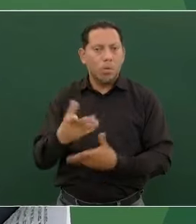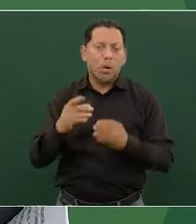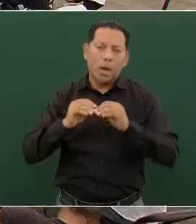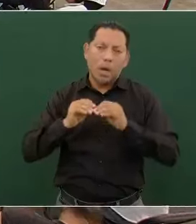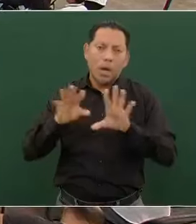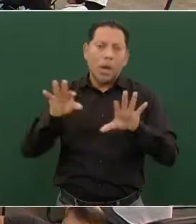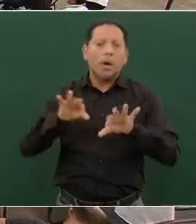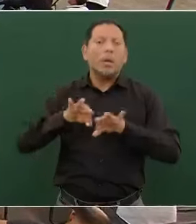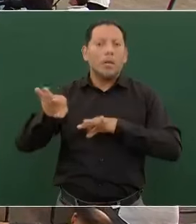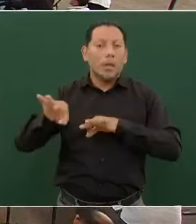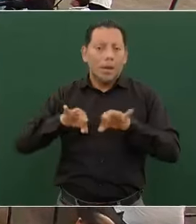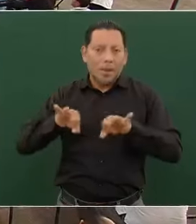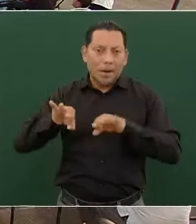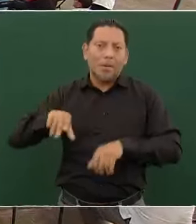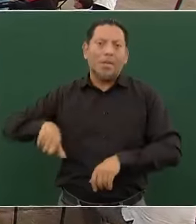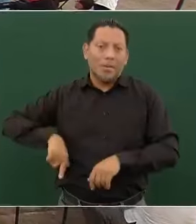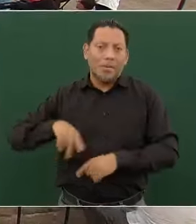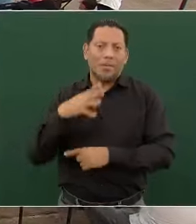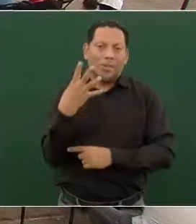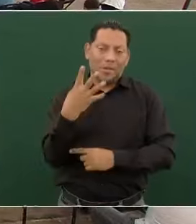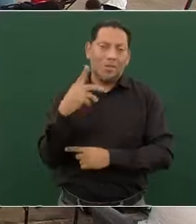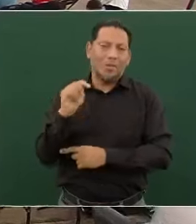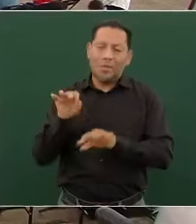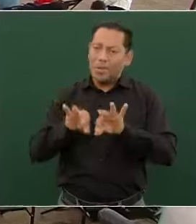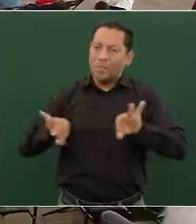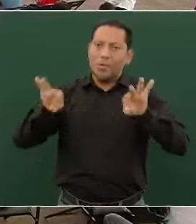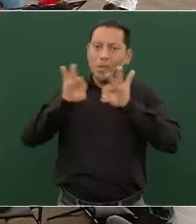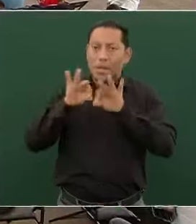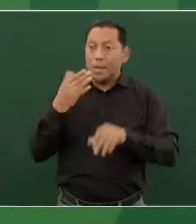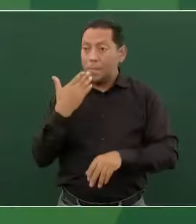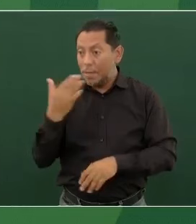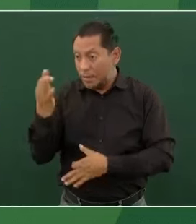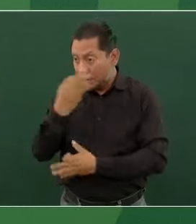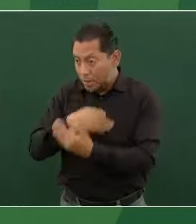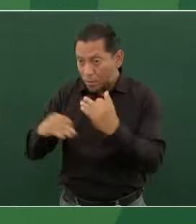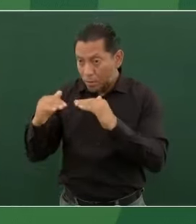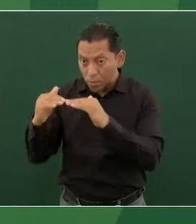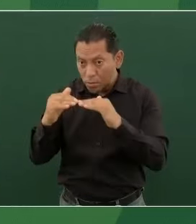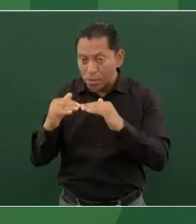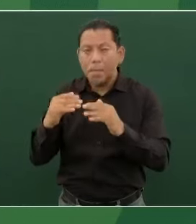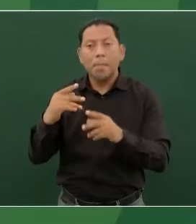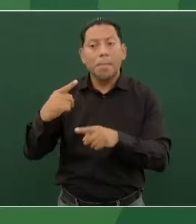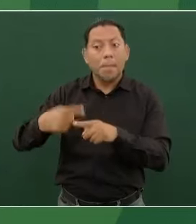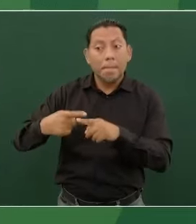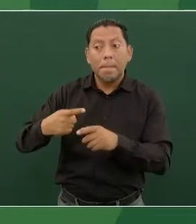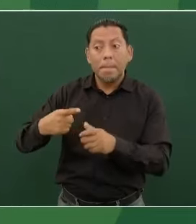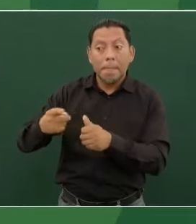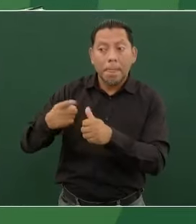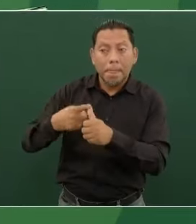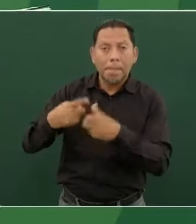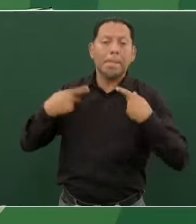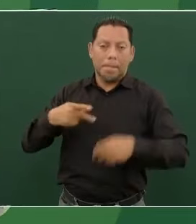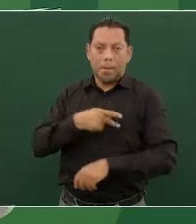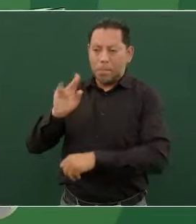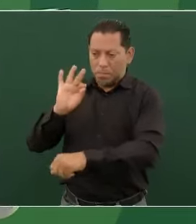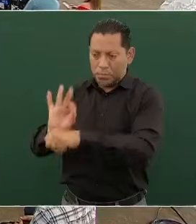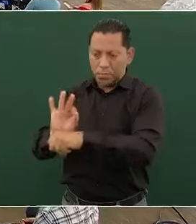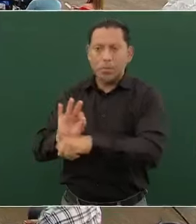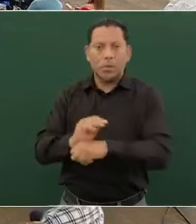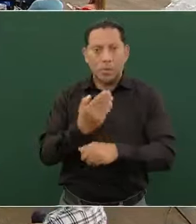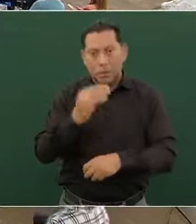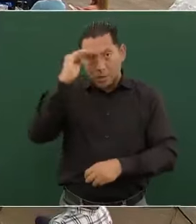política de la Cuarta Transformación. Por el bien de todos, primero los pobres. Señor presidente,